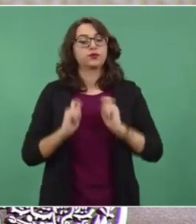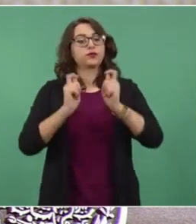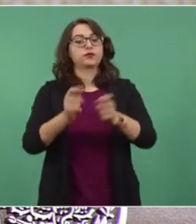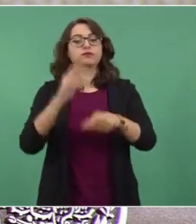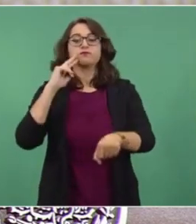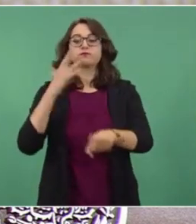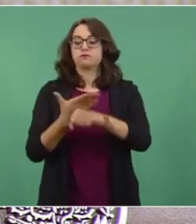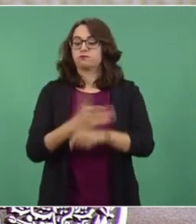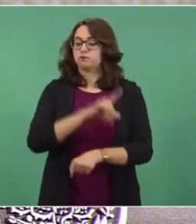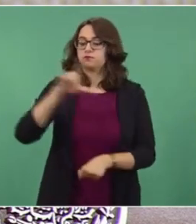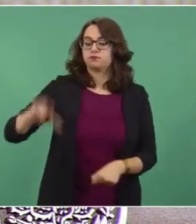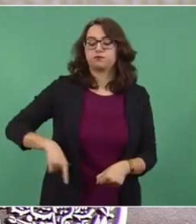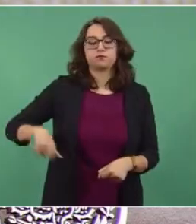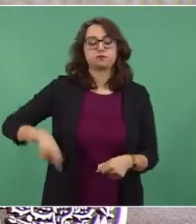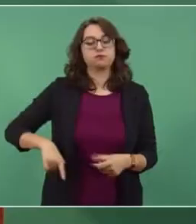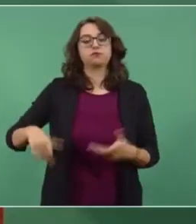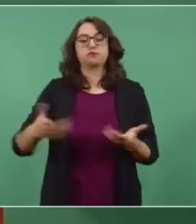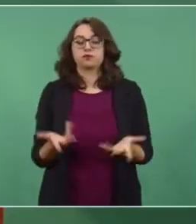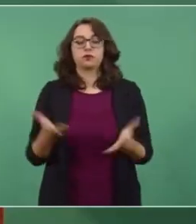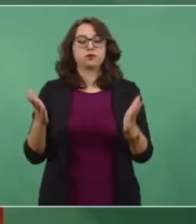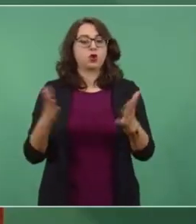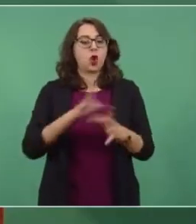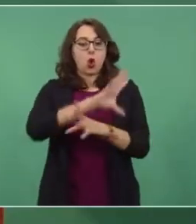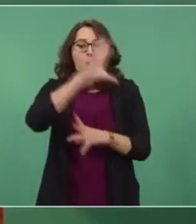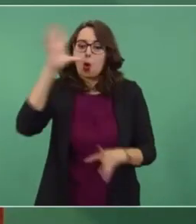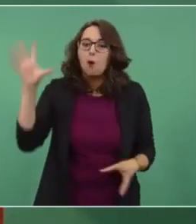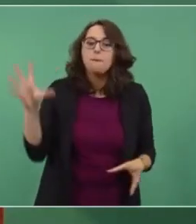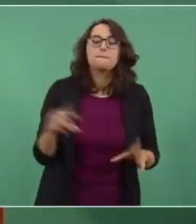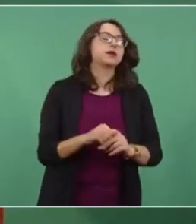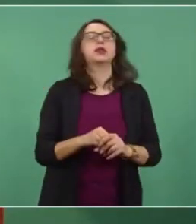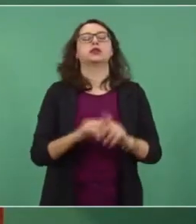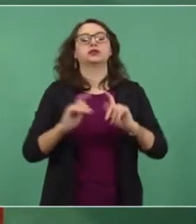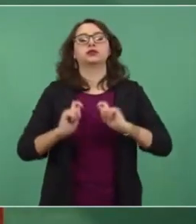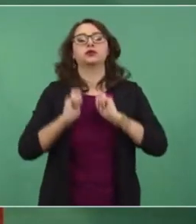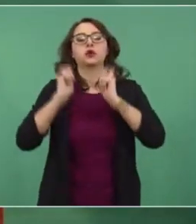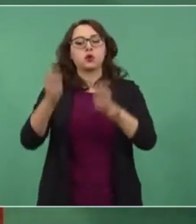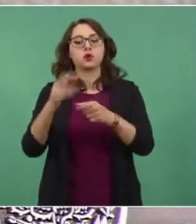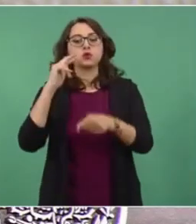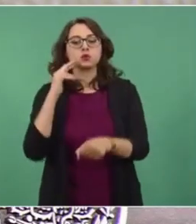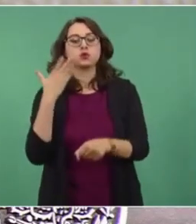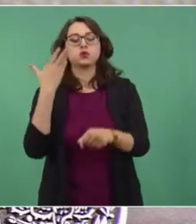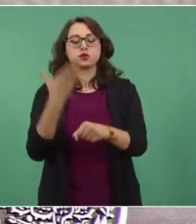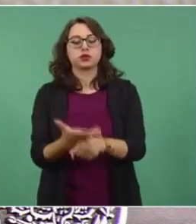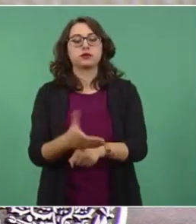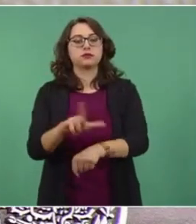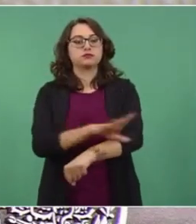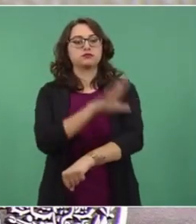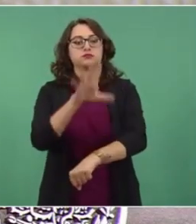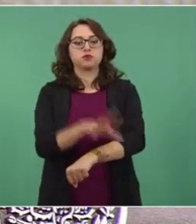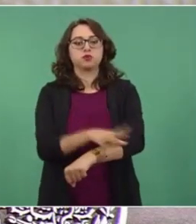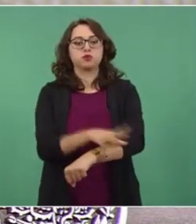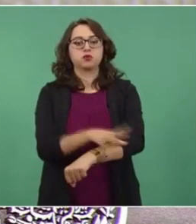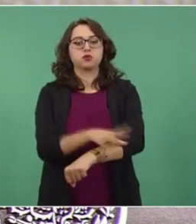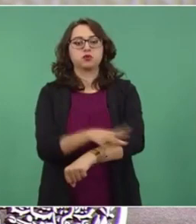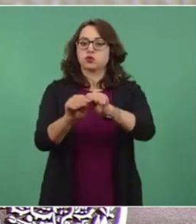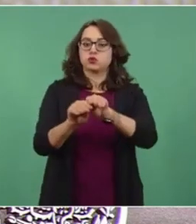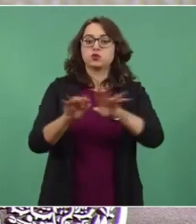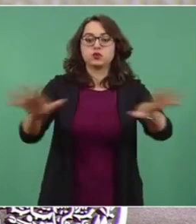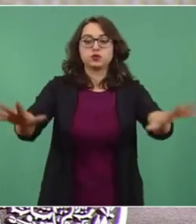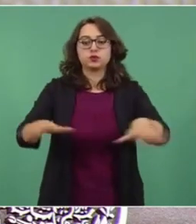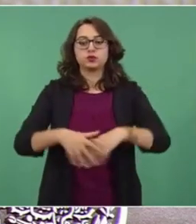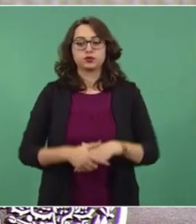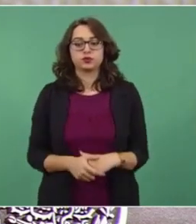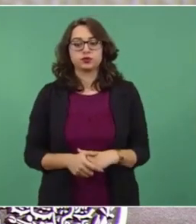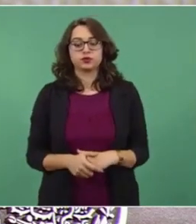en generar, conducir, transformar, distribuir y abastecer energía eléctrica. La nación